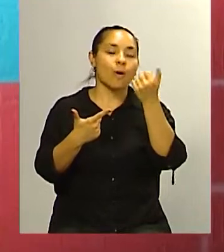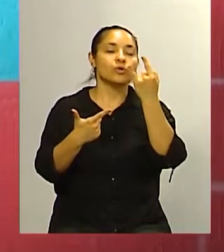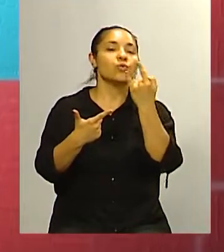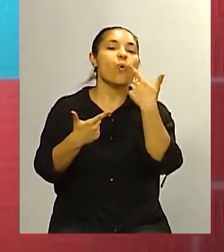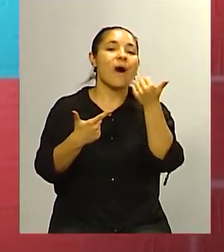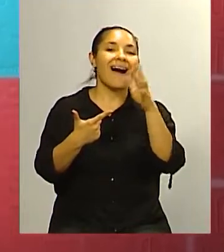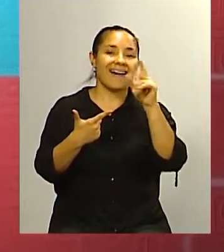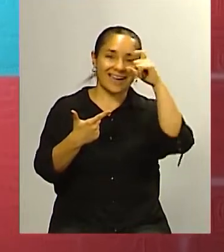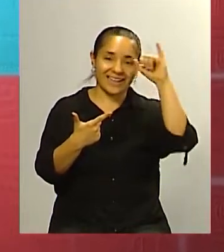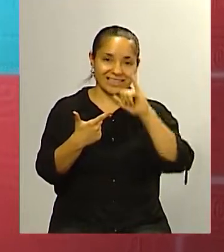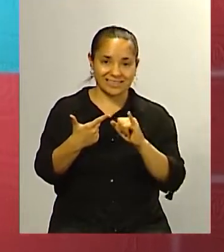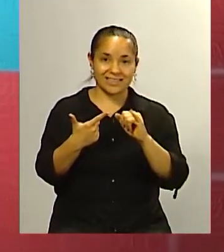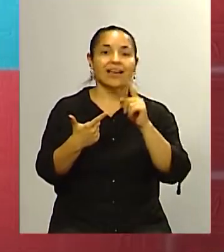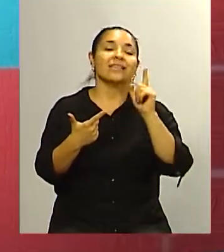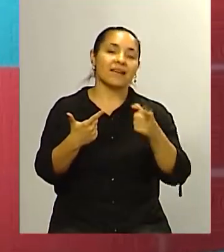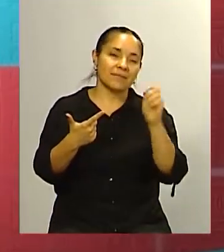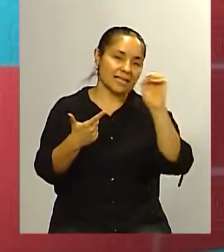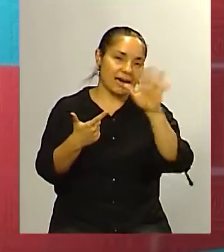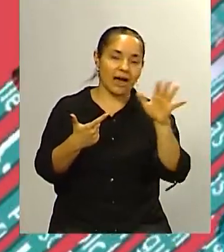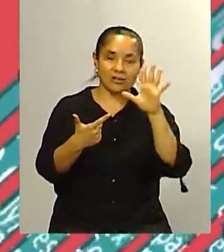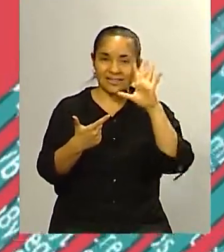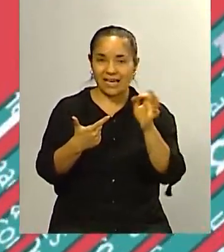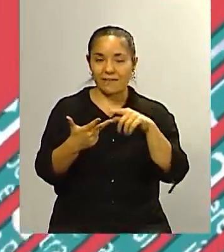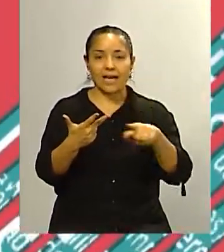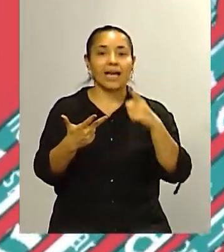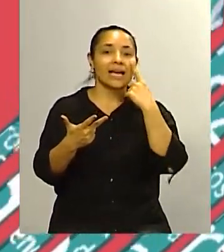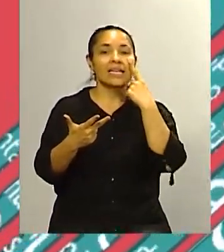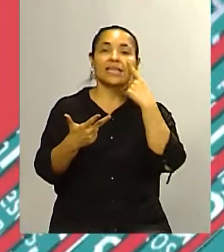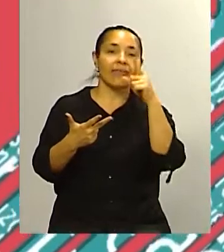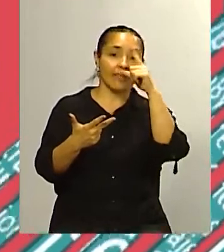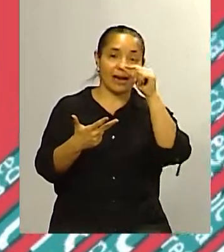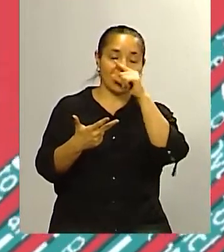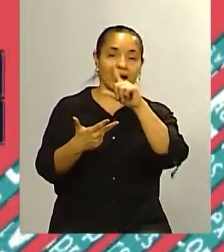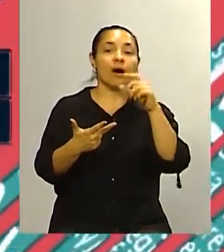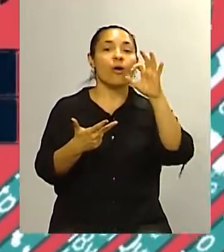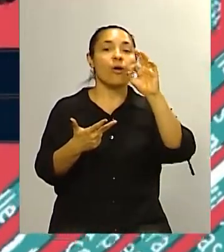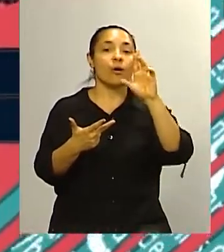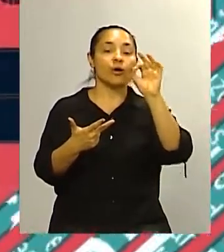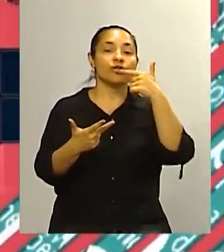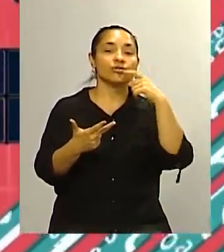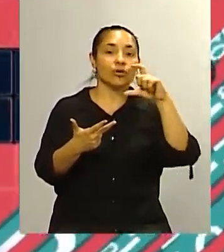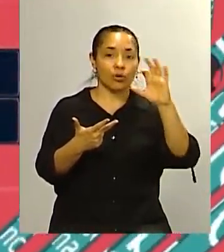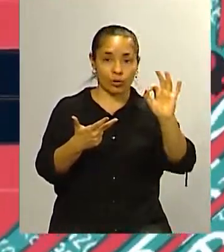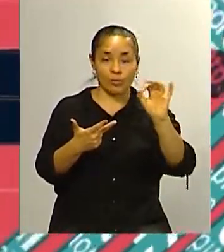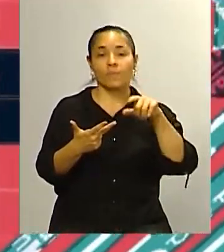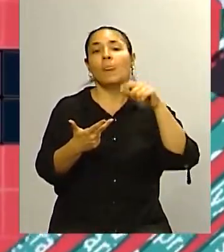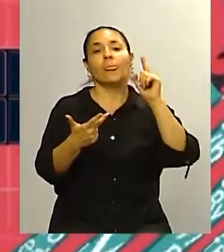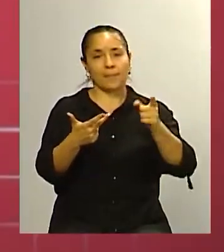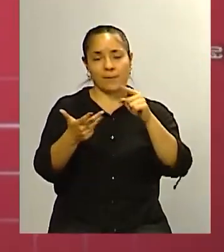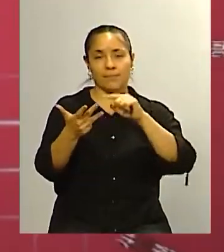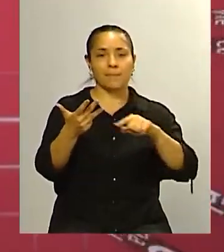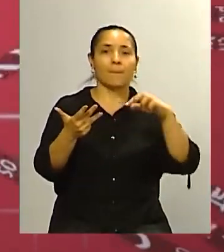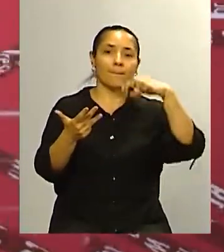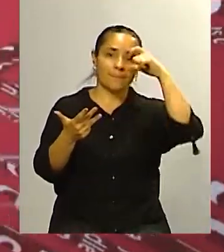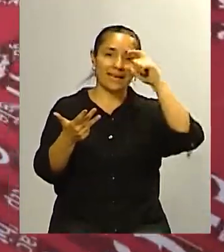está claro que ya se lanzó el intendente de las heras Daniel Orozco pero también hay otras figuras ¿no? Luis